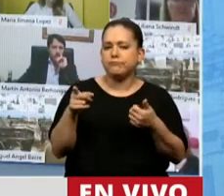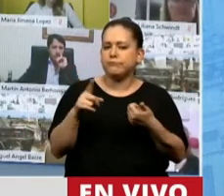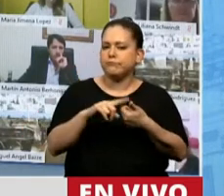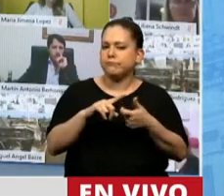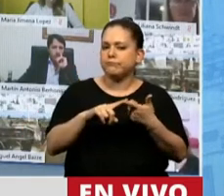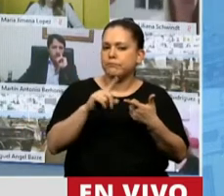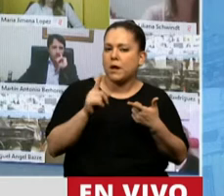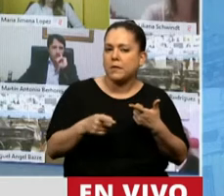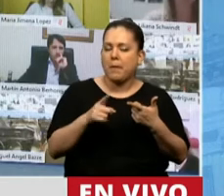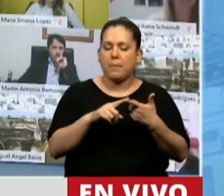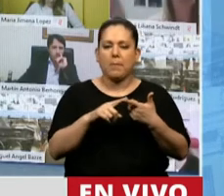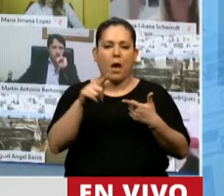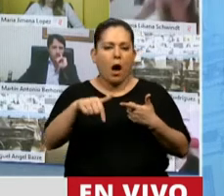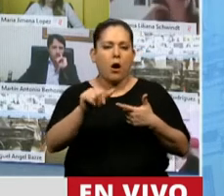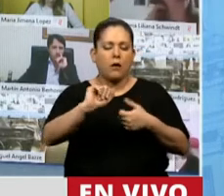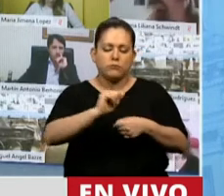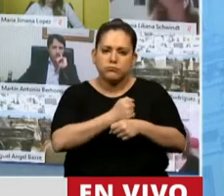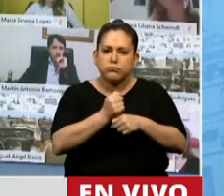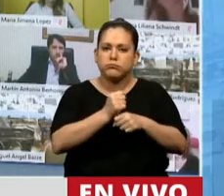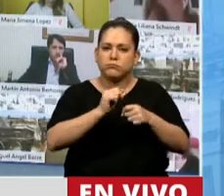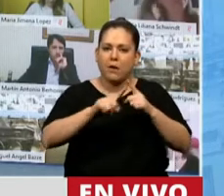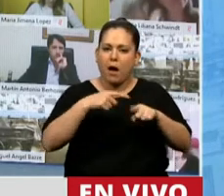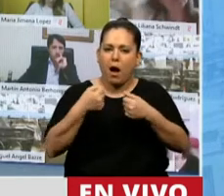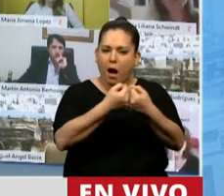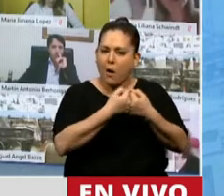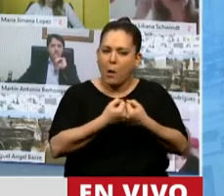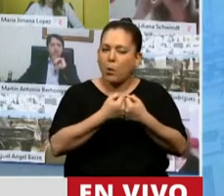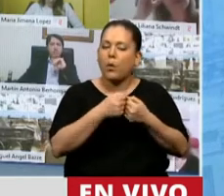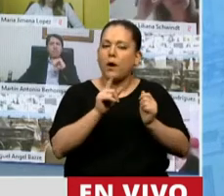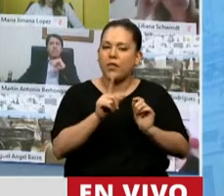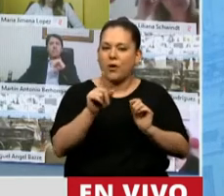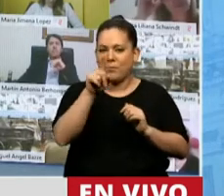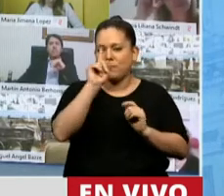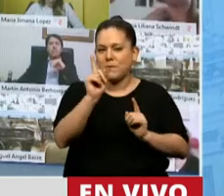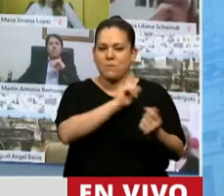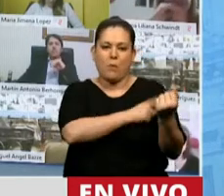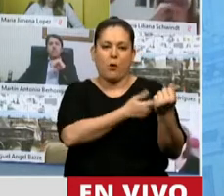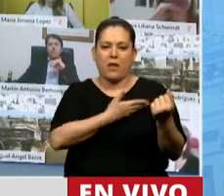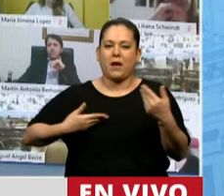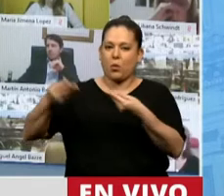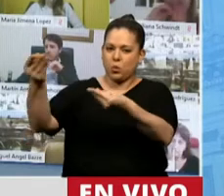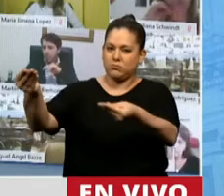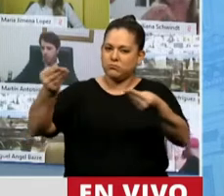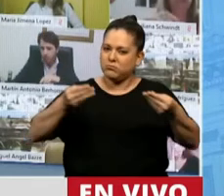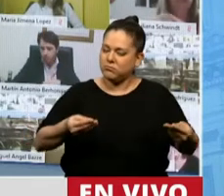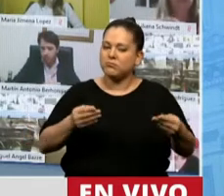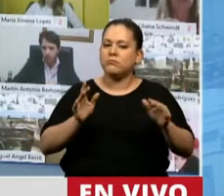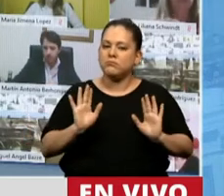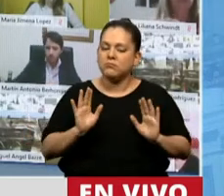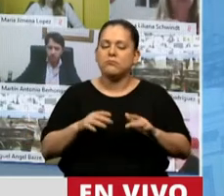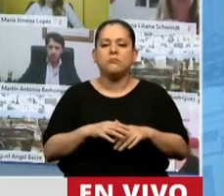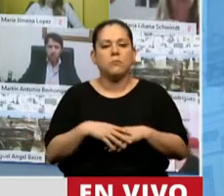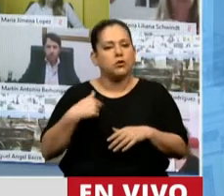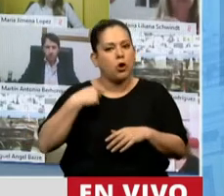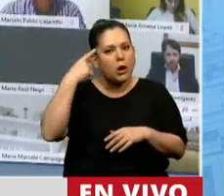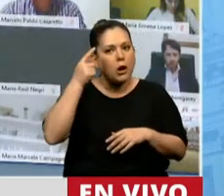ratificación que estamos dando de este convenio hoy que viene del Senado de la Nación. Creo que esa